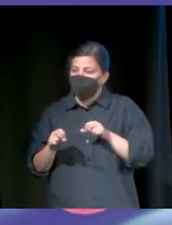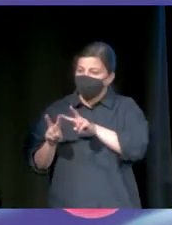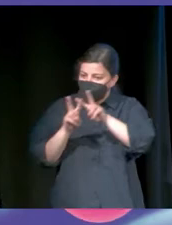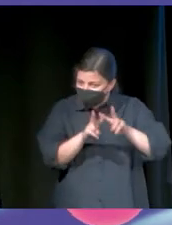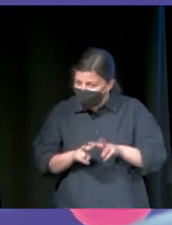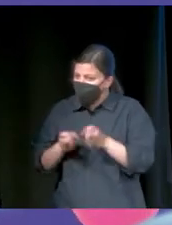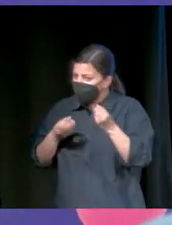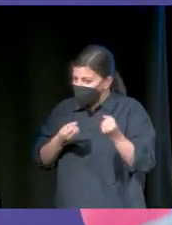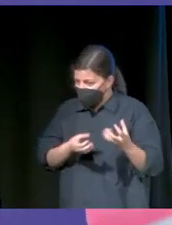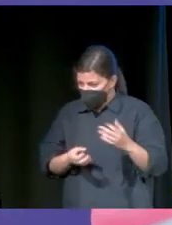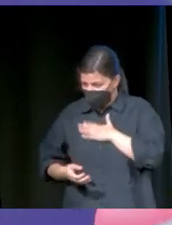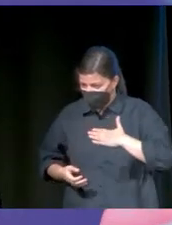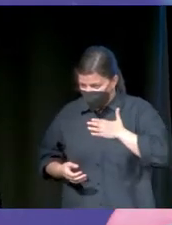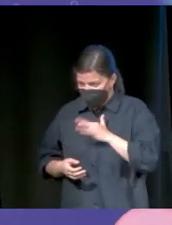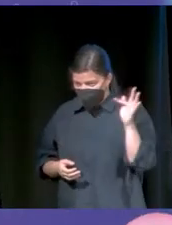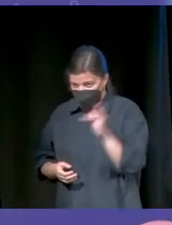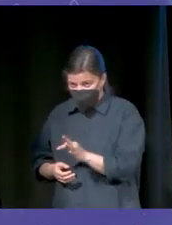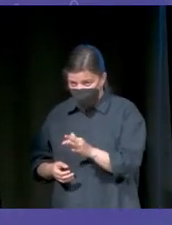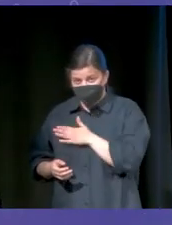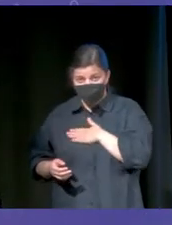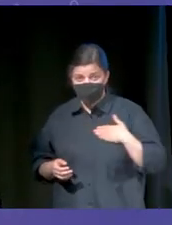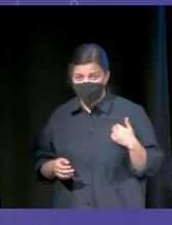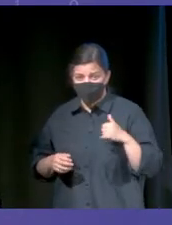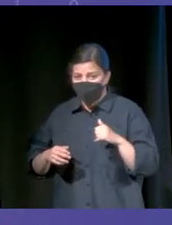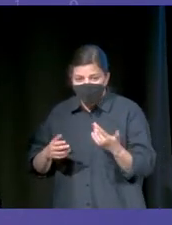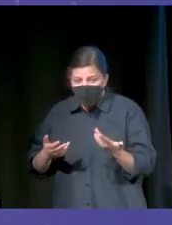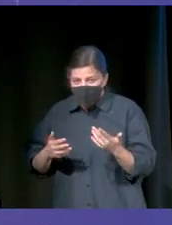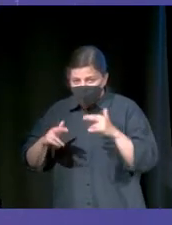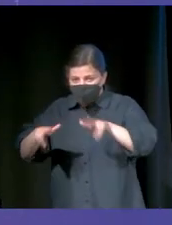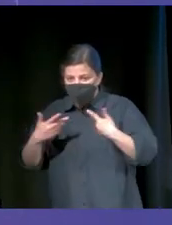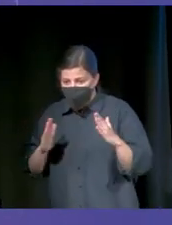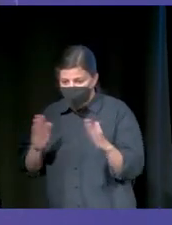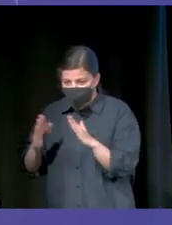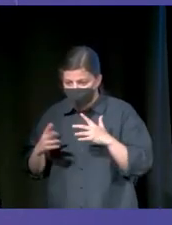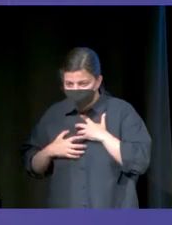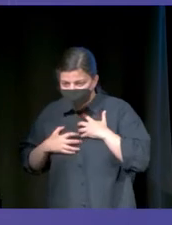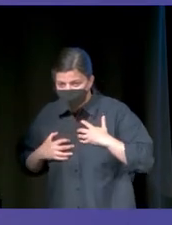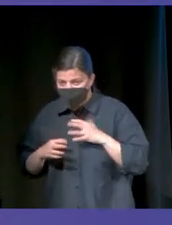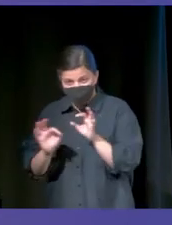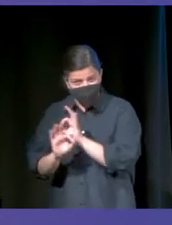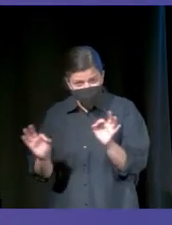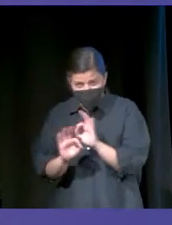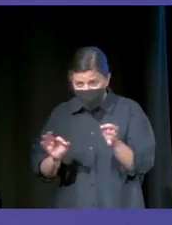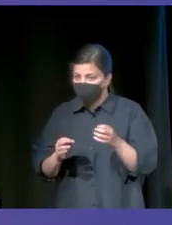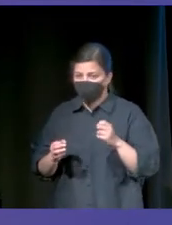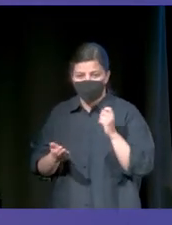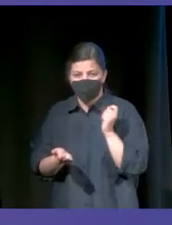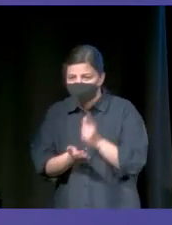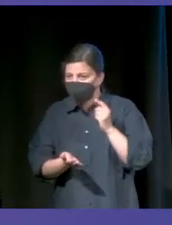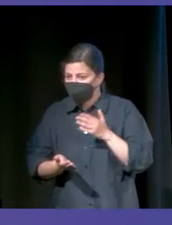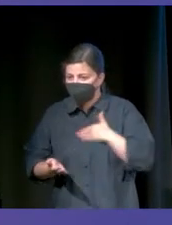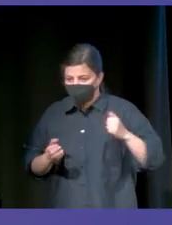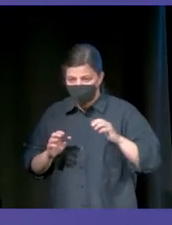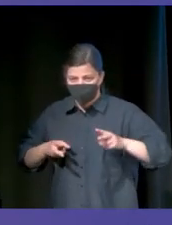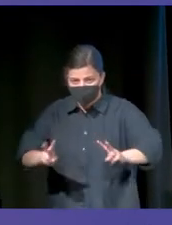Es decir, no nos dejan disfrutar la agonía. No nos dejan disfrutar. Todo es generación constante de dopamina. Quiero acción.